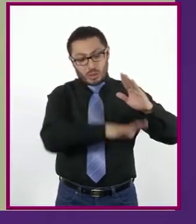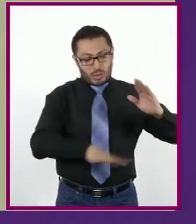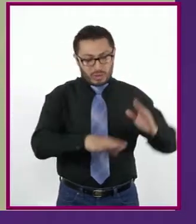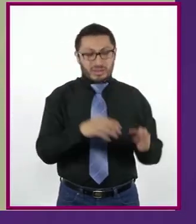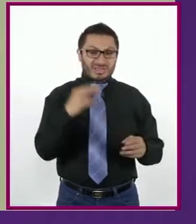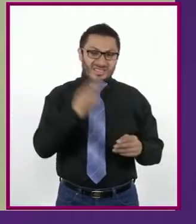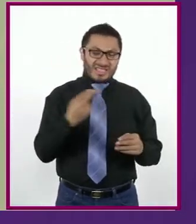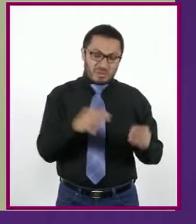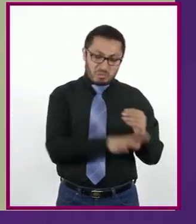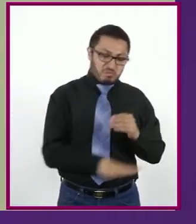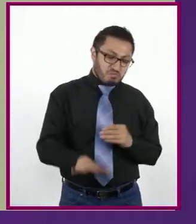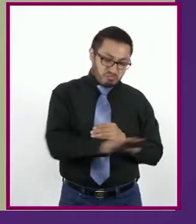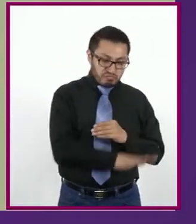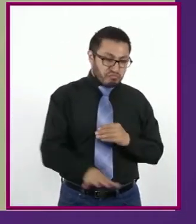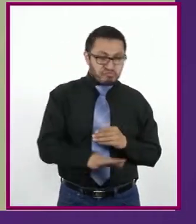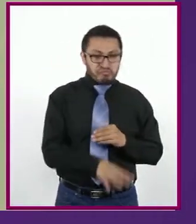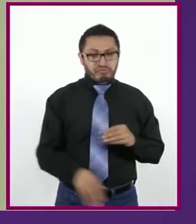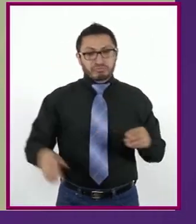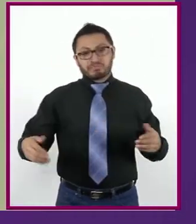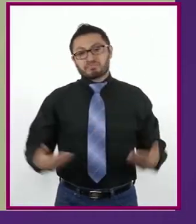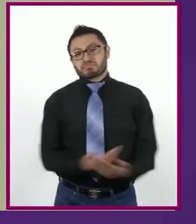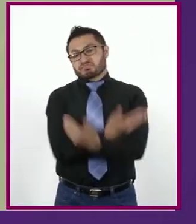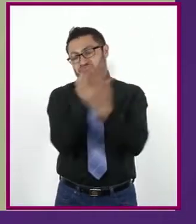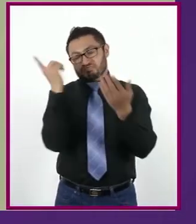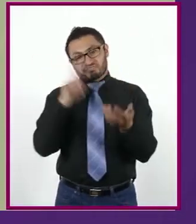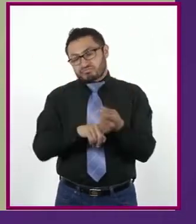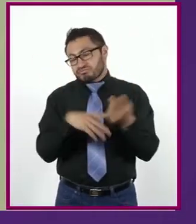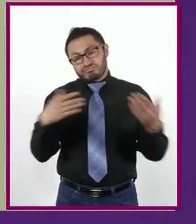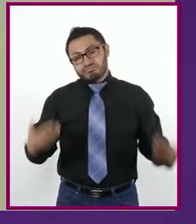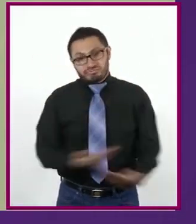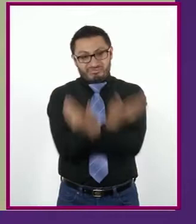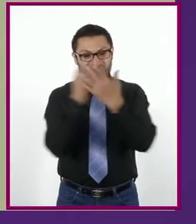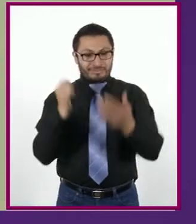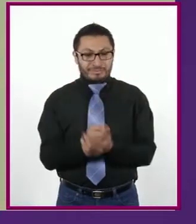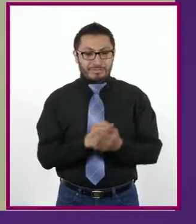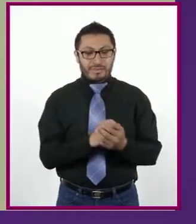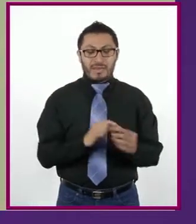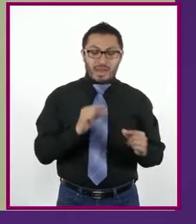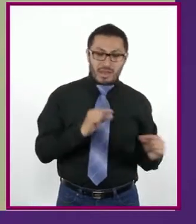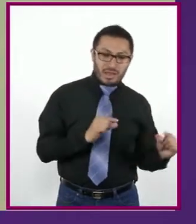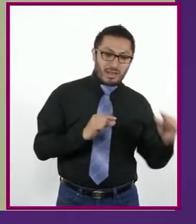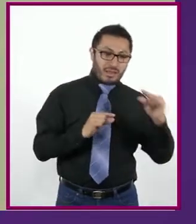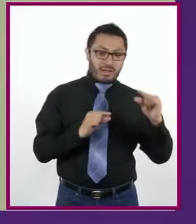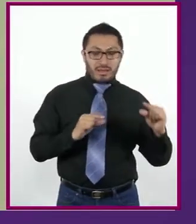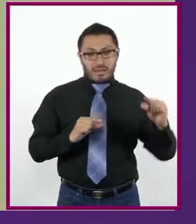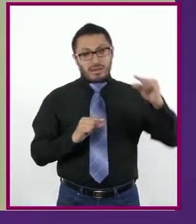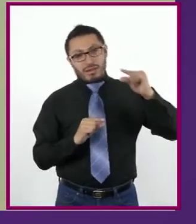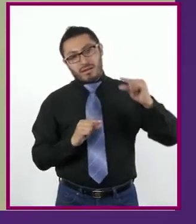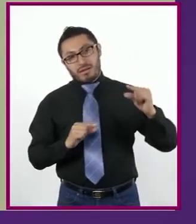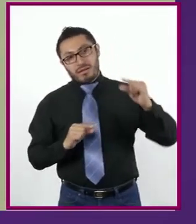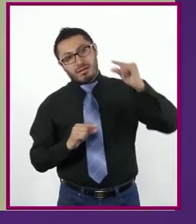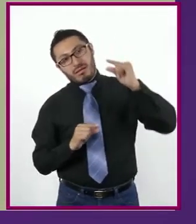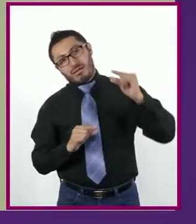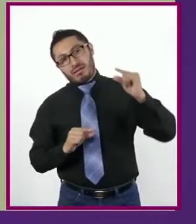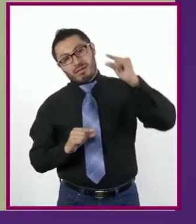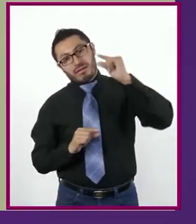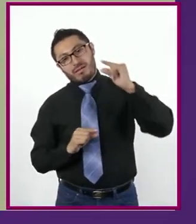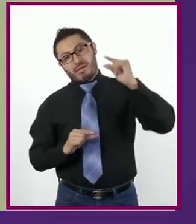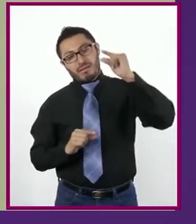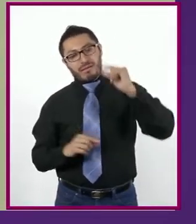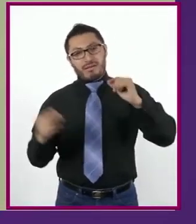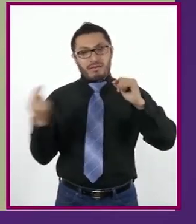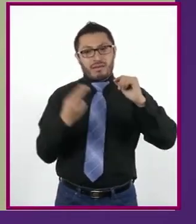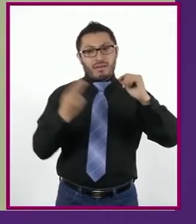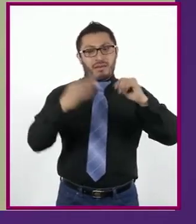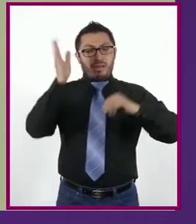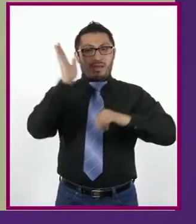es decir, las que nacen con nosotros. Y en los estratos superiores están las necesidades más especializadas